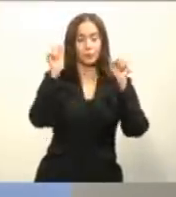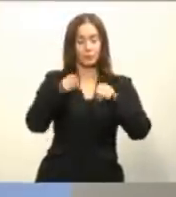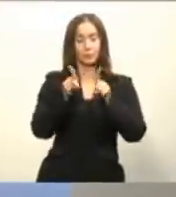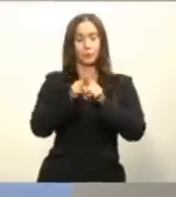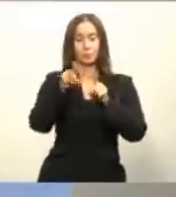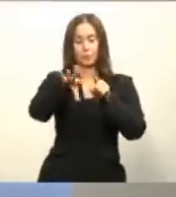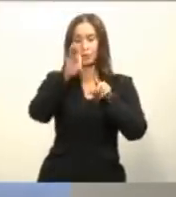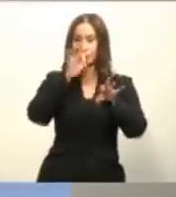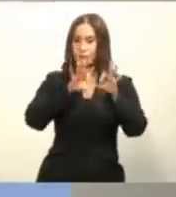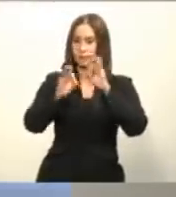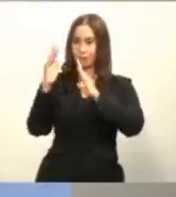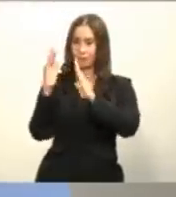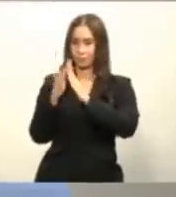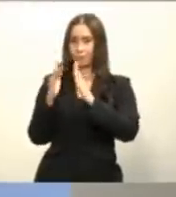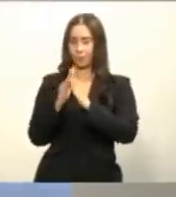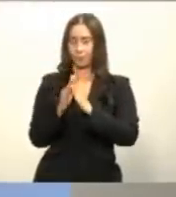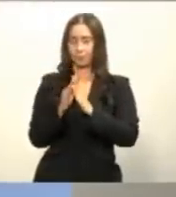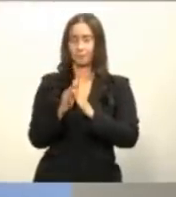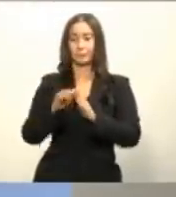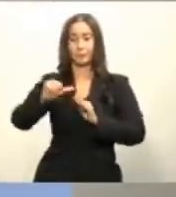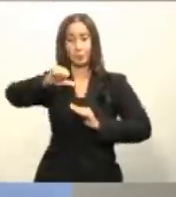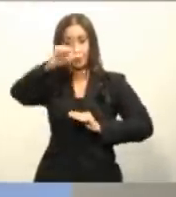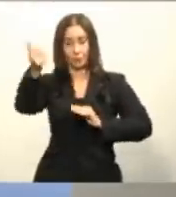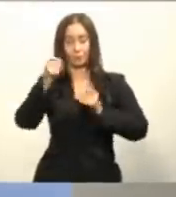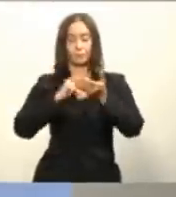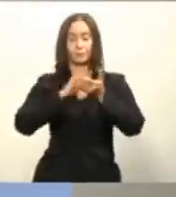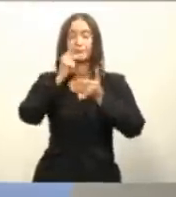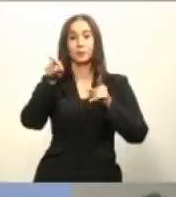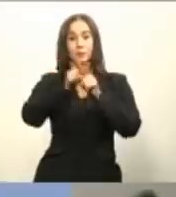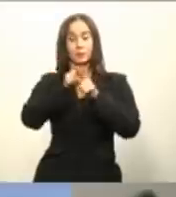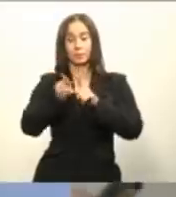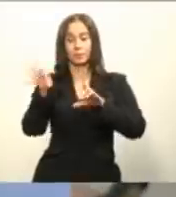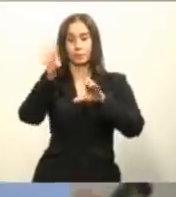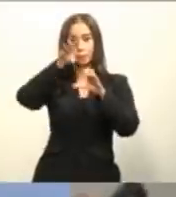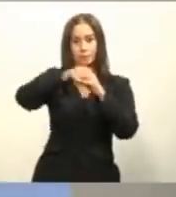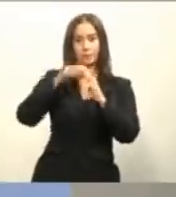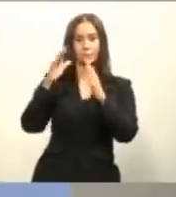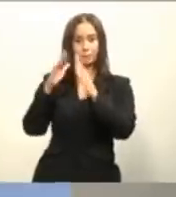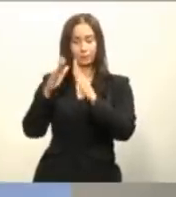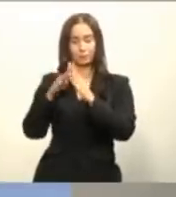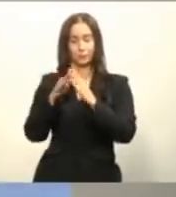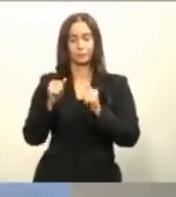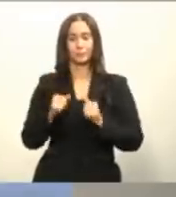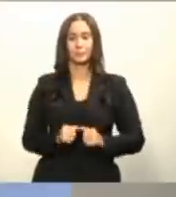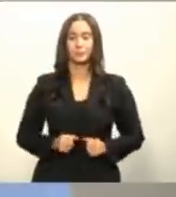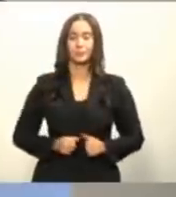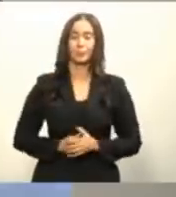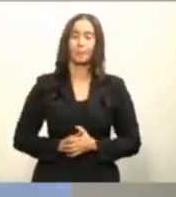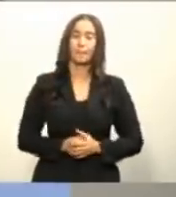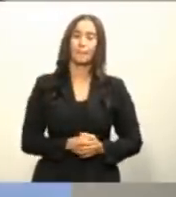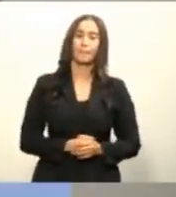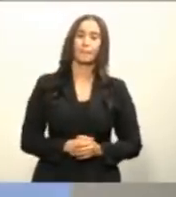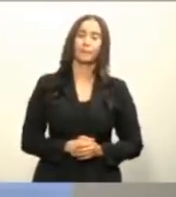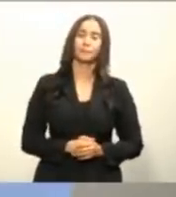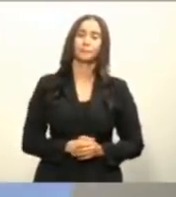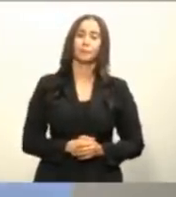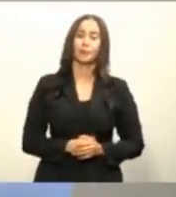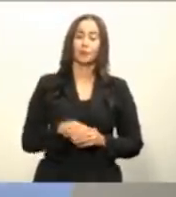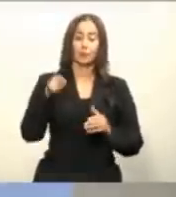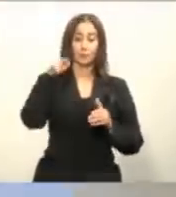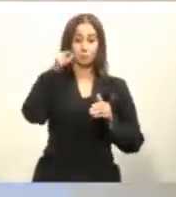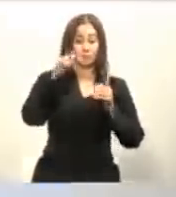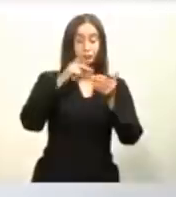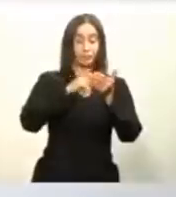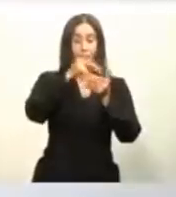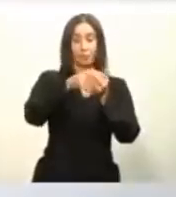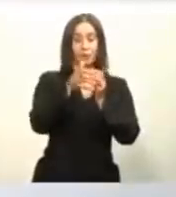parte de un programa de ayuda a la mujer por parte del ministerio de la mujer el proyecto estará liderado por el ministerio de